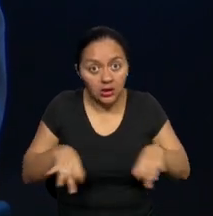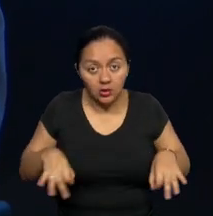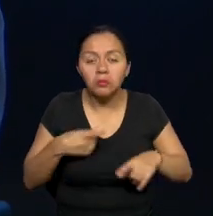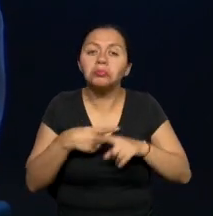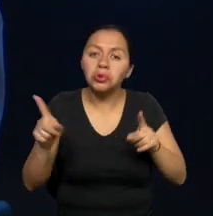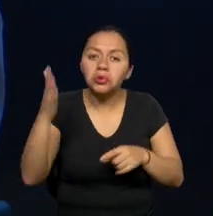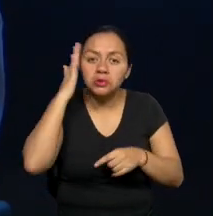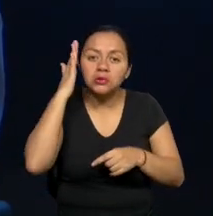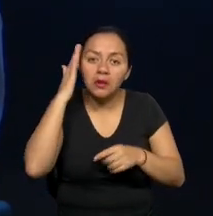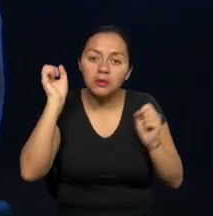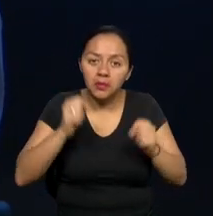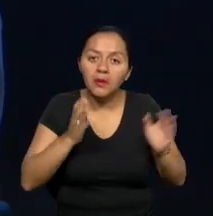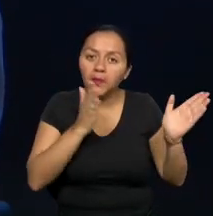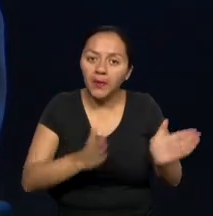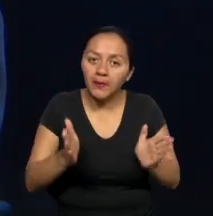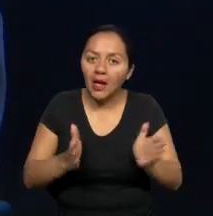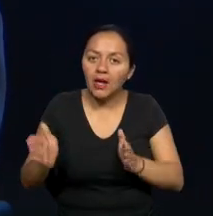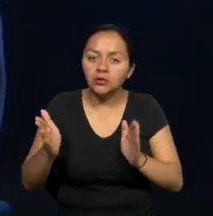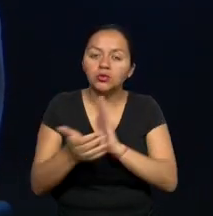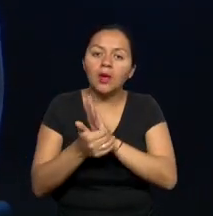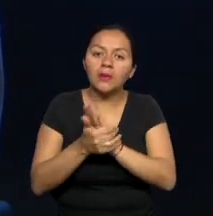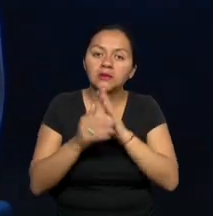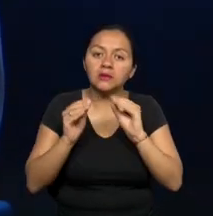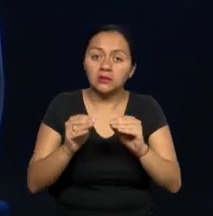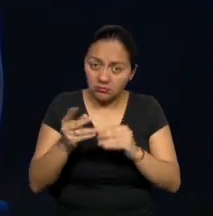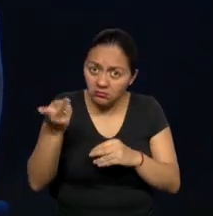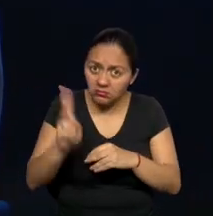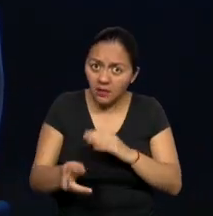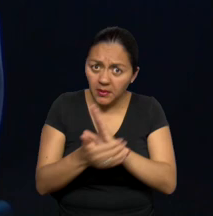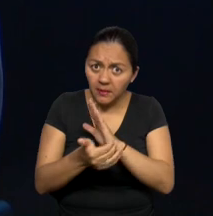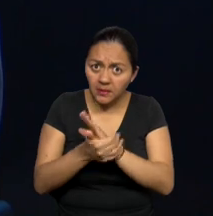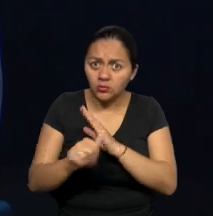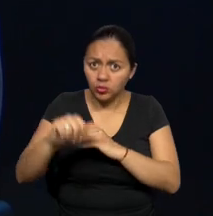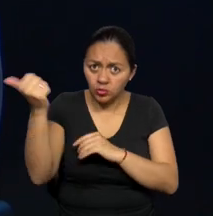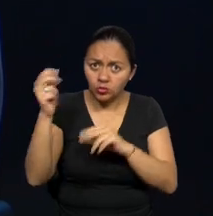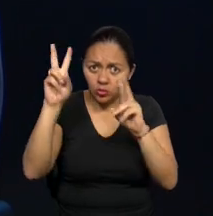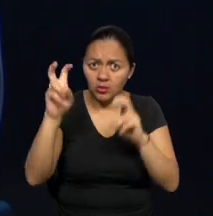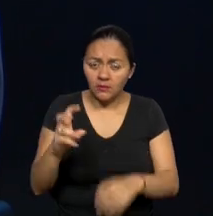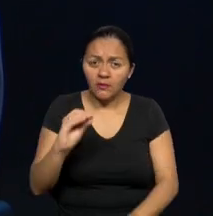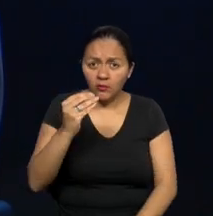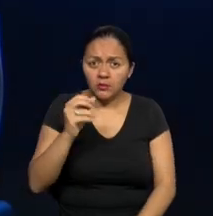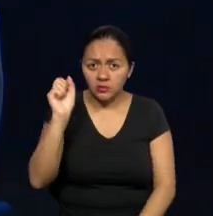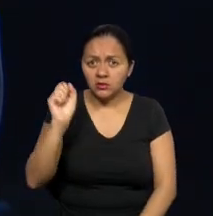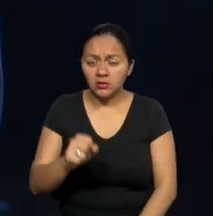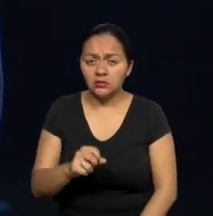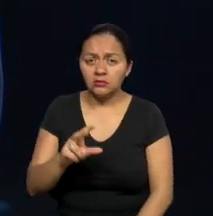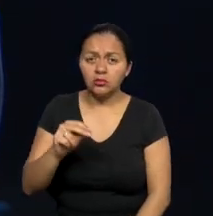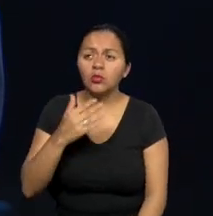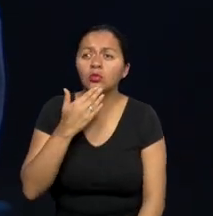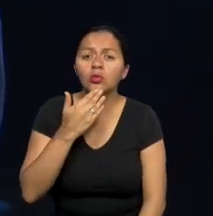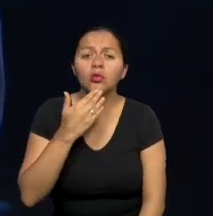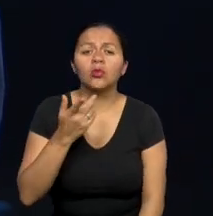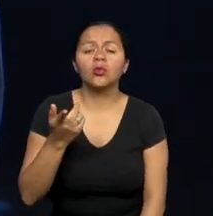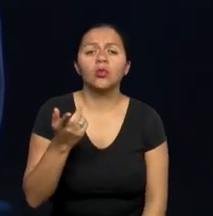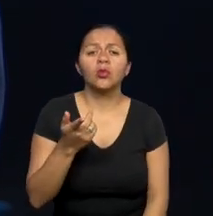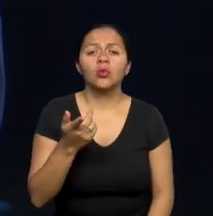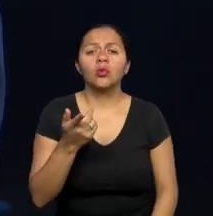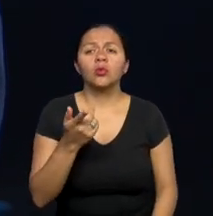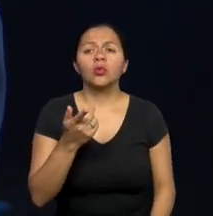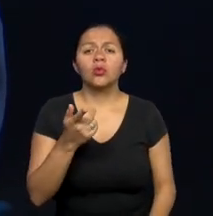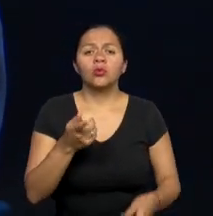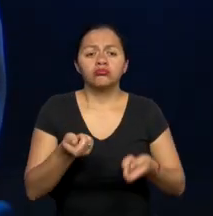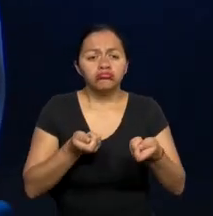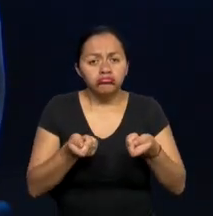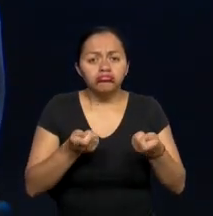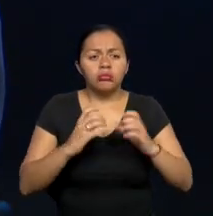importante es seguir preparando y capacitando. También capacitamos en otro tipo de formación, como podríamos decir, en el mejor